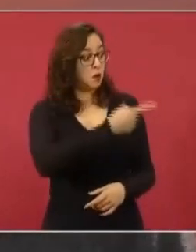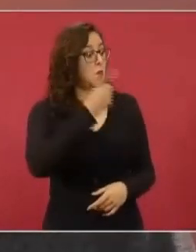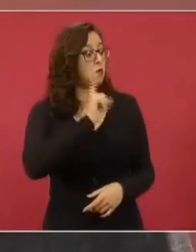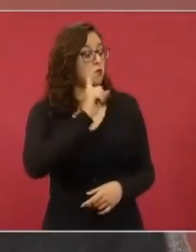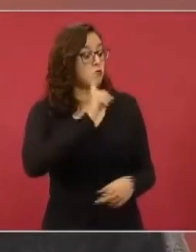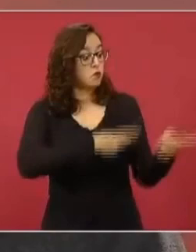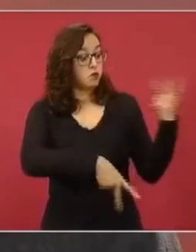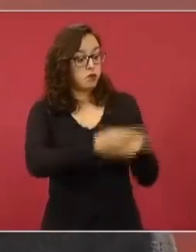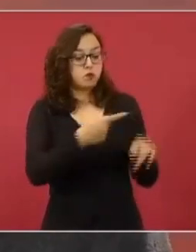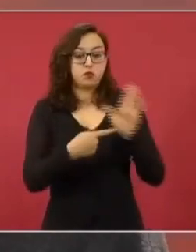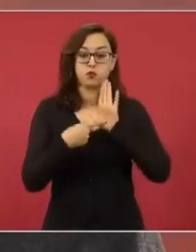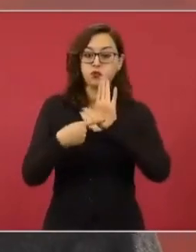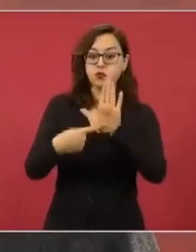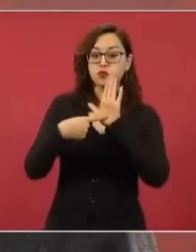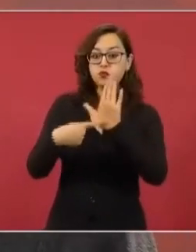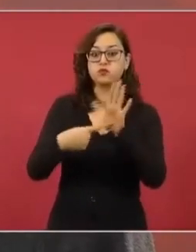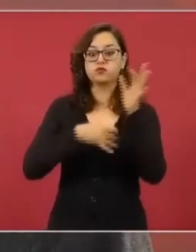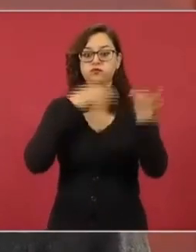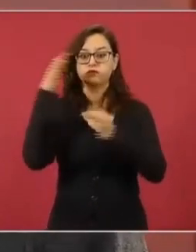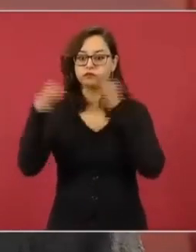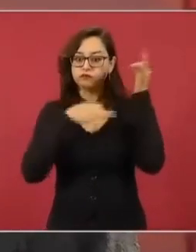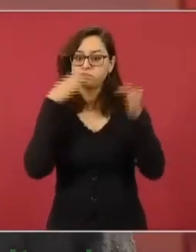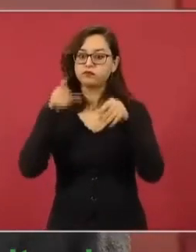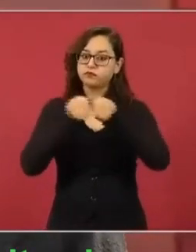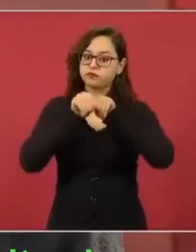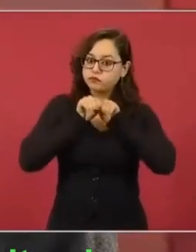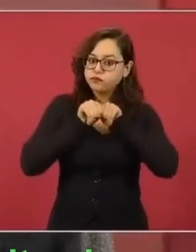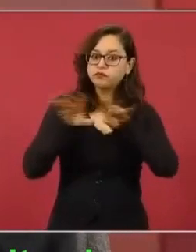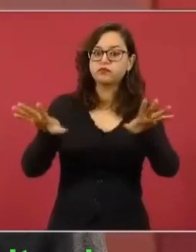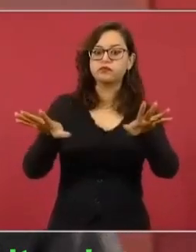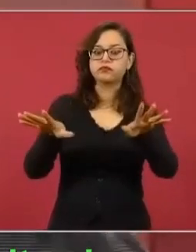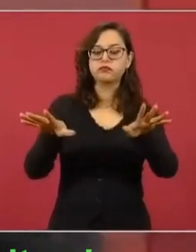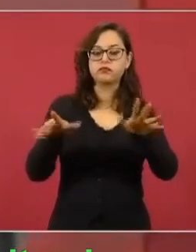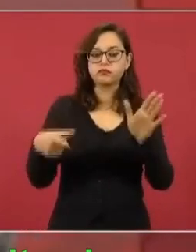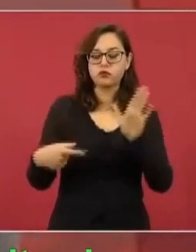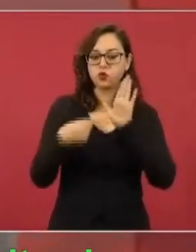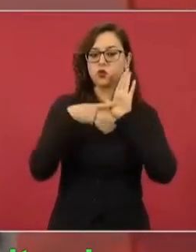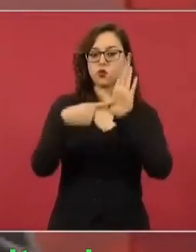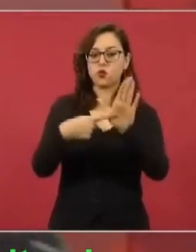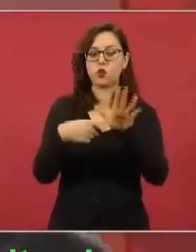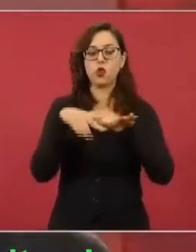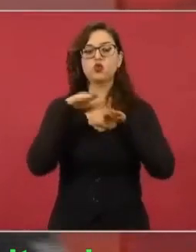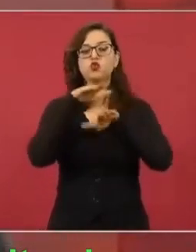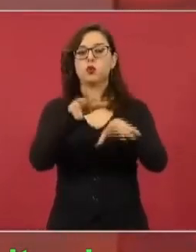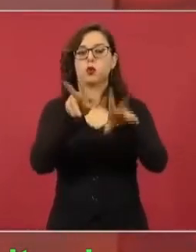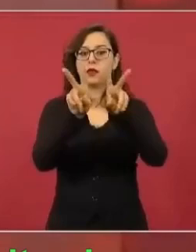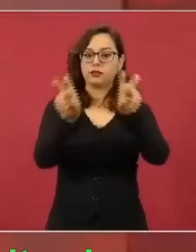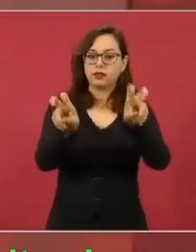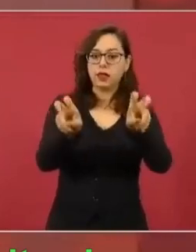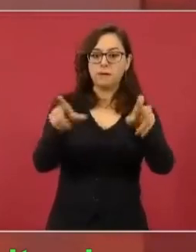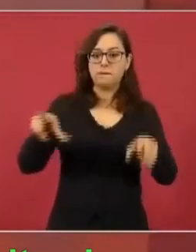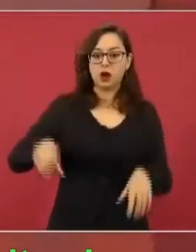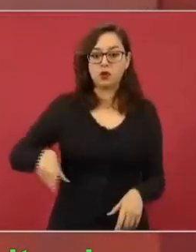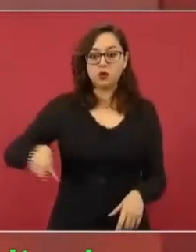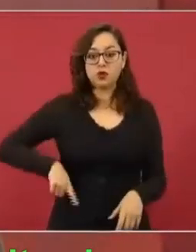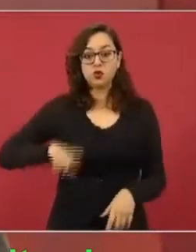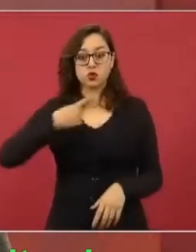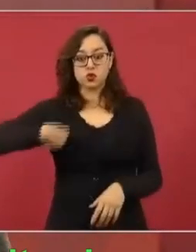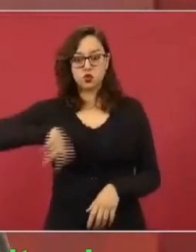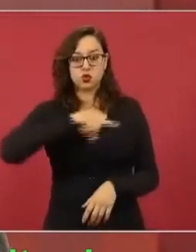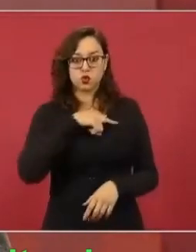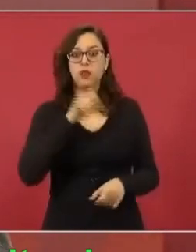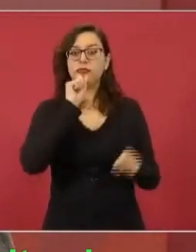familiares, en lo que corresponde a nosotros, nos metemos?